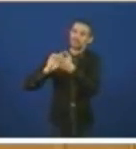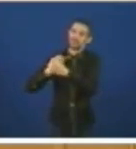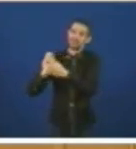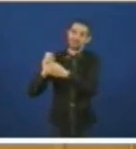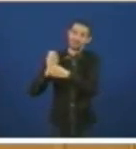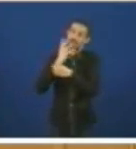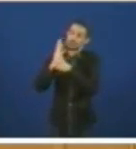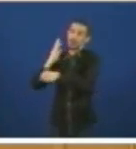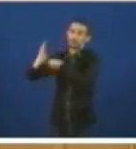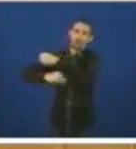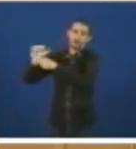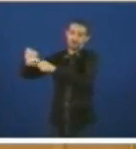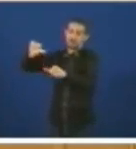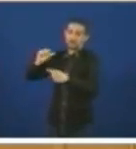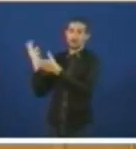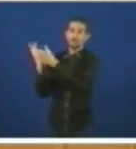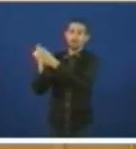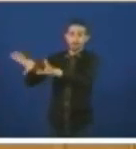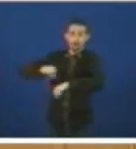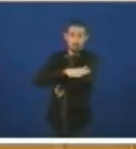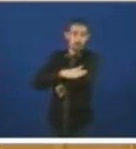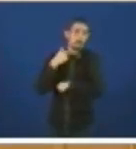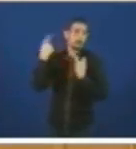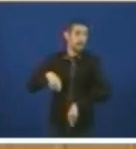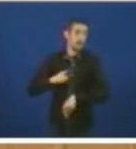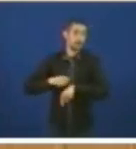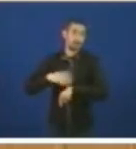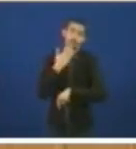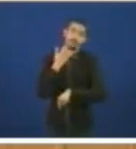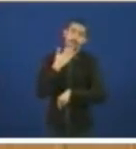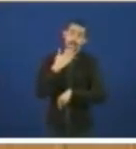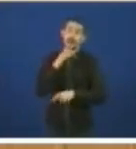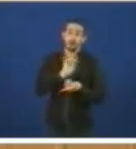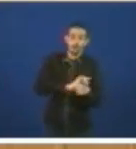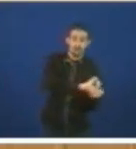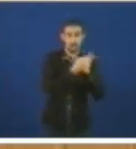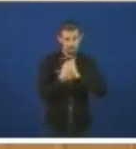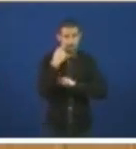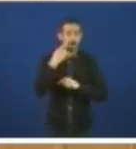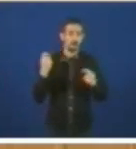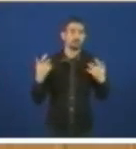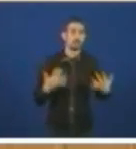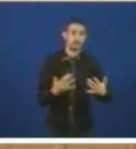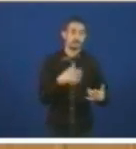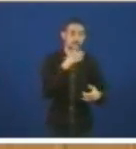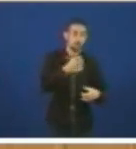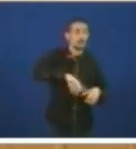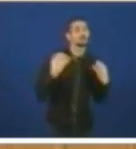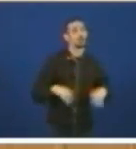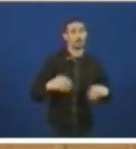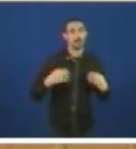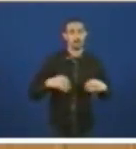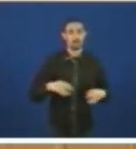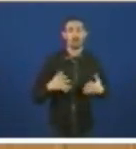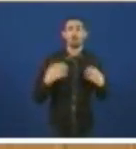foron ignoradas e agora usted encendía es que era recuperar o tempo perdido é normal que existan eso é normal é